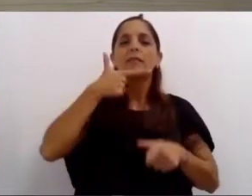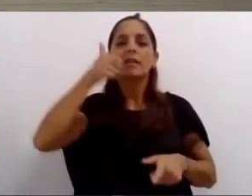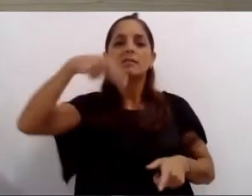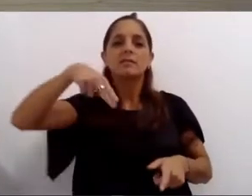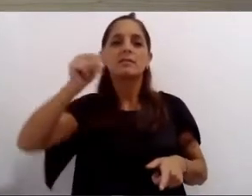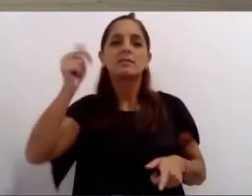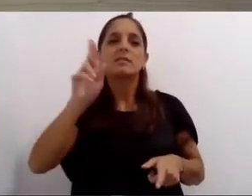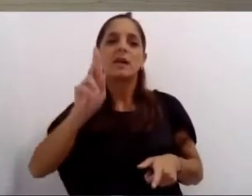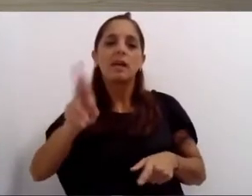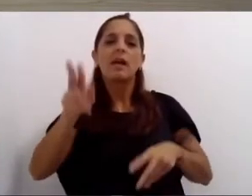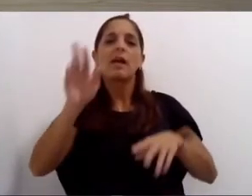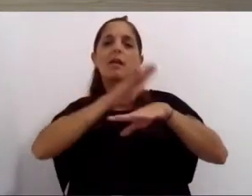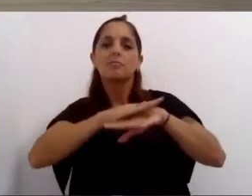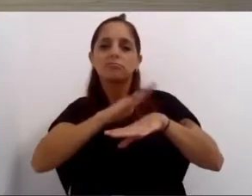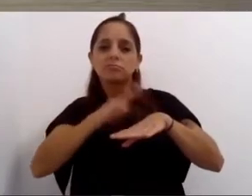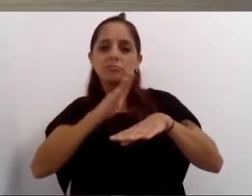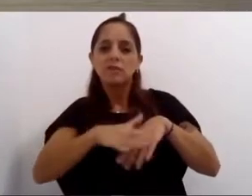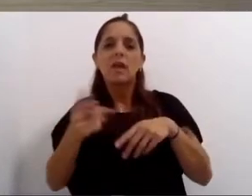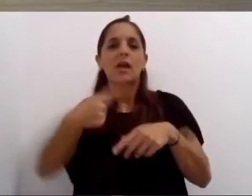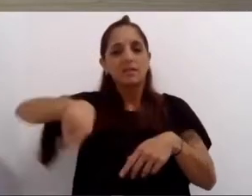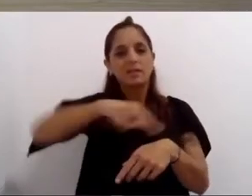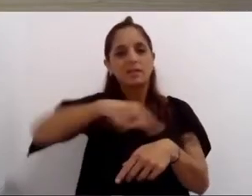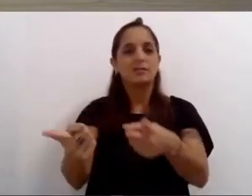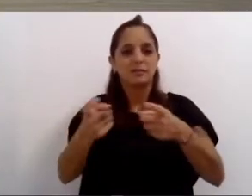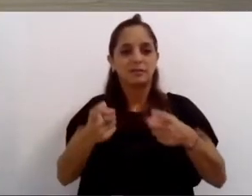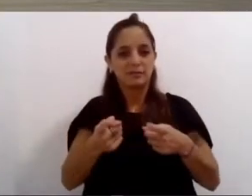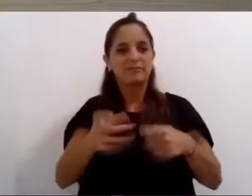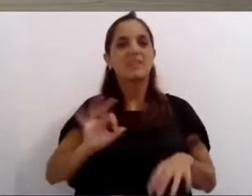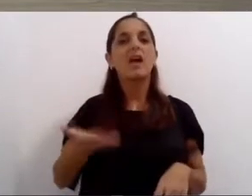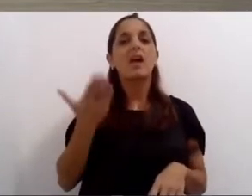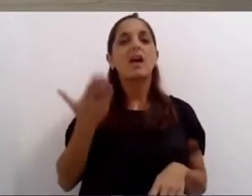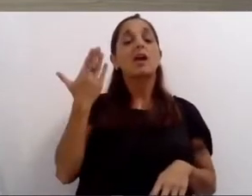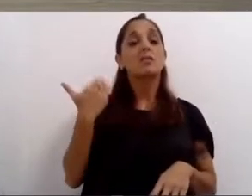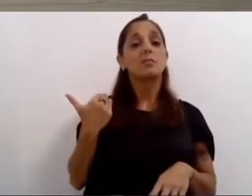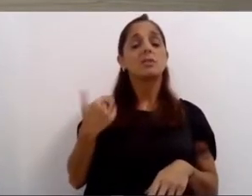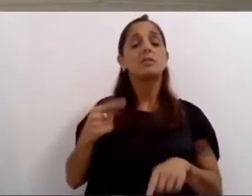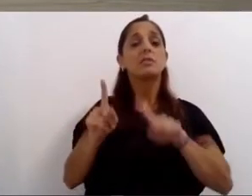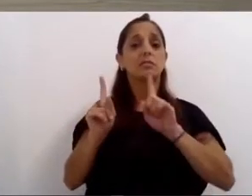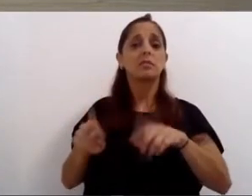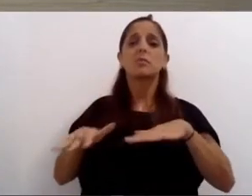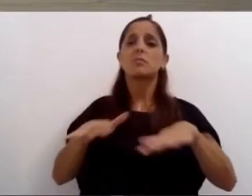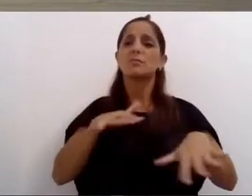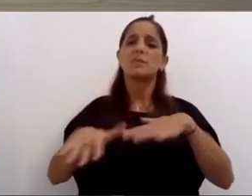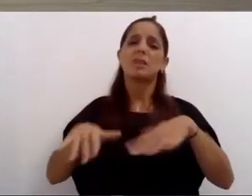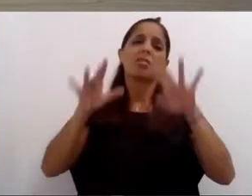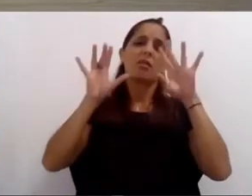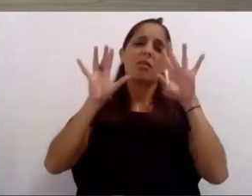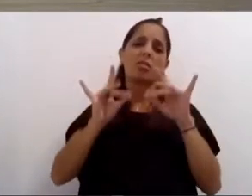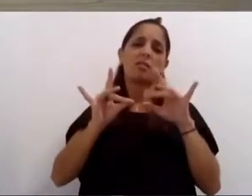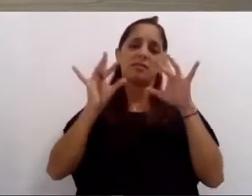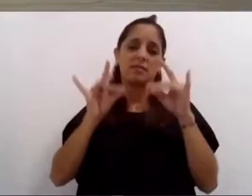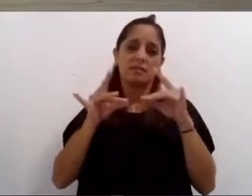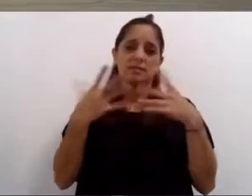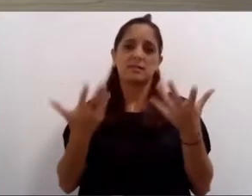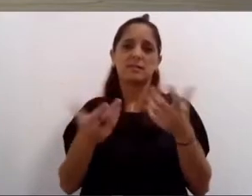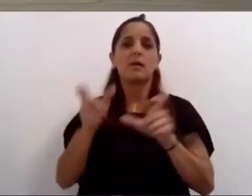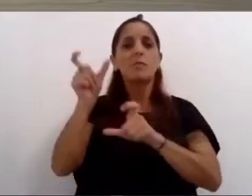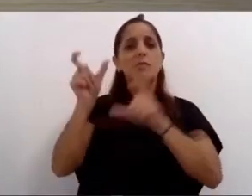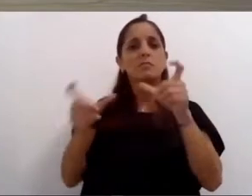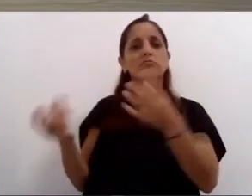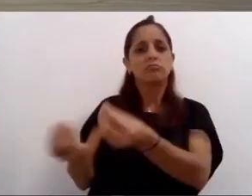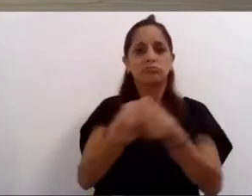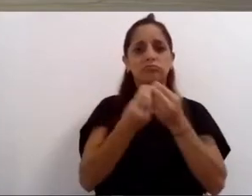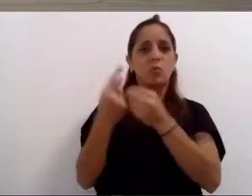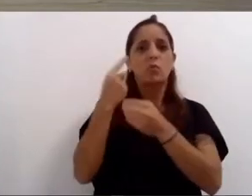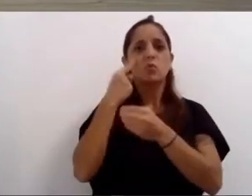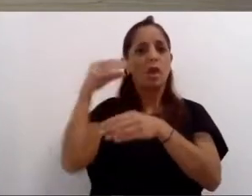Durante todo el año pasado aún en los momentos más críticos en los que teníamos a más de la mitad del personal del municipio afectado a